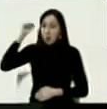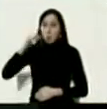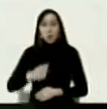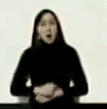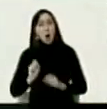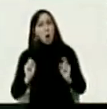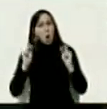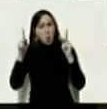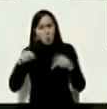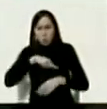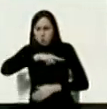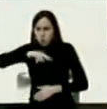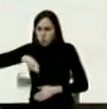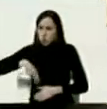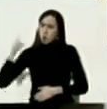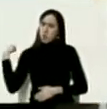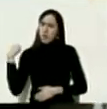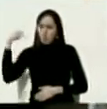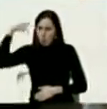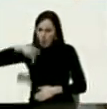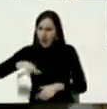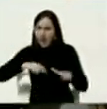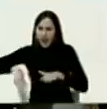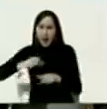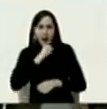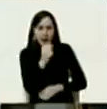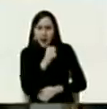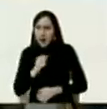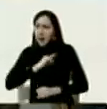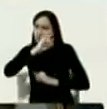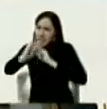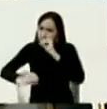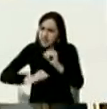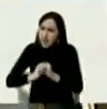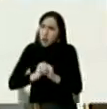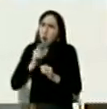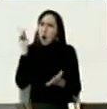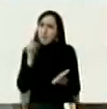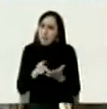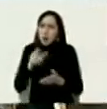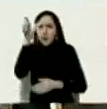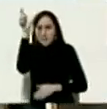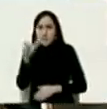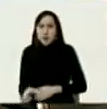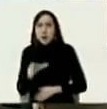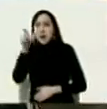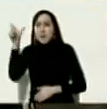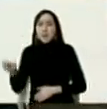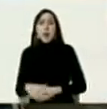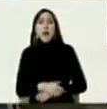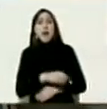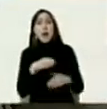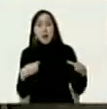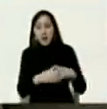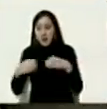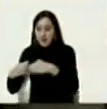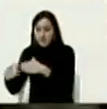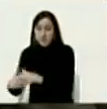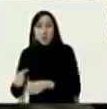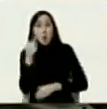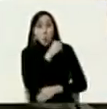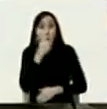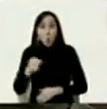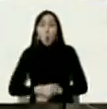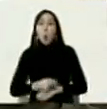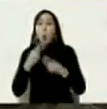oportunidad contamos para esta conferencia de prensa internacional con la presencia de tres medios de comunicación públicos